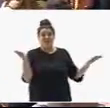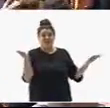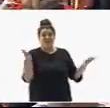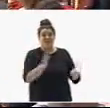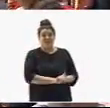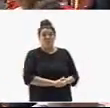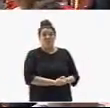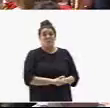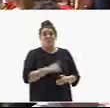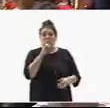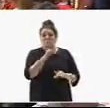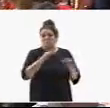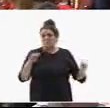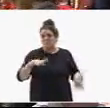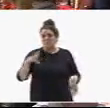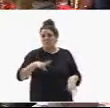ruego silencio, señoría.